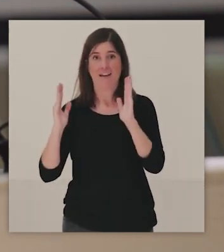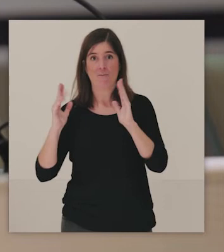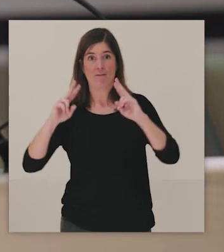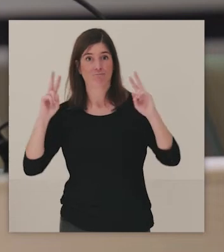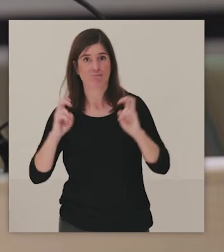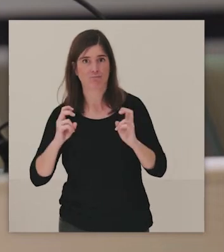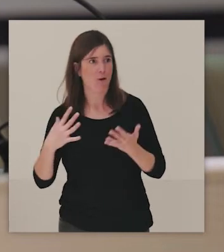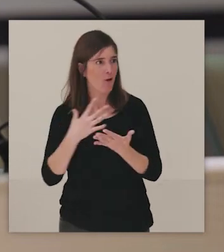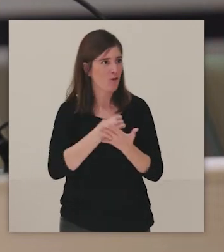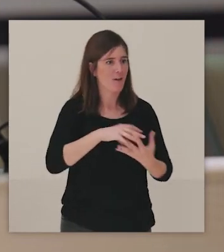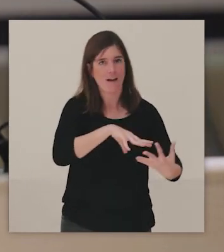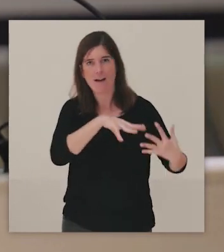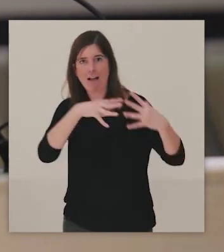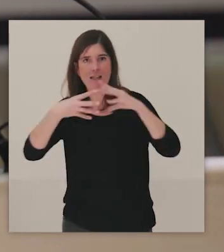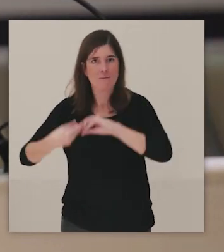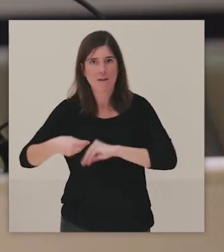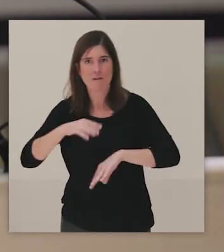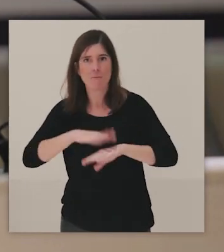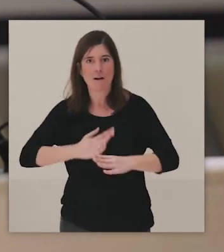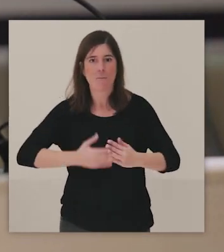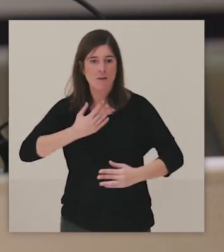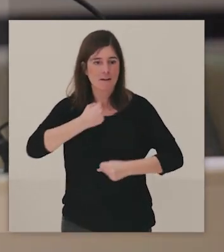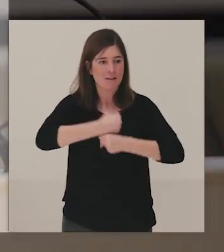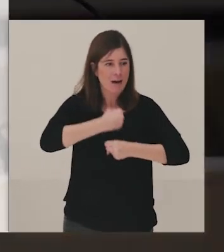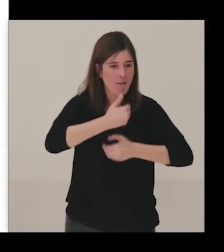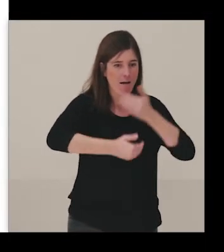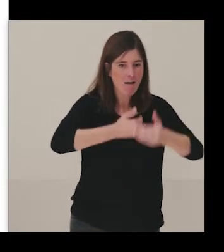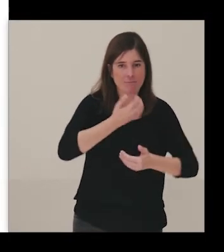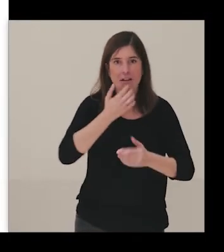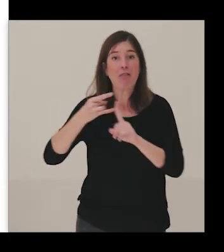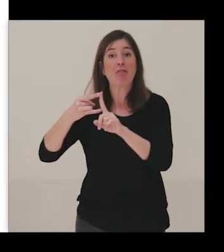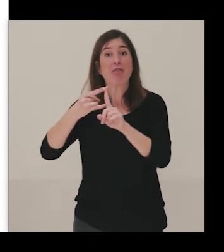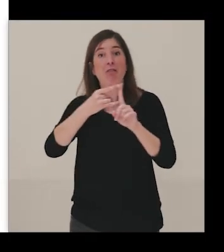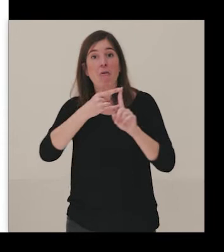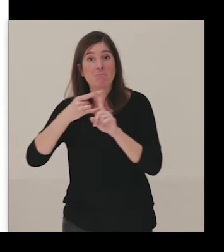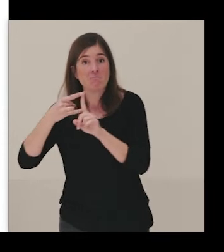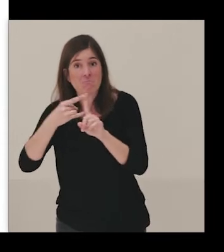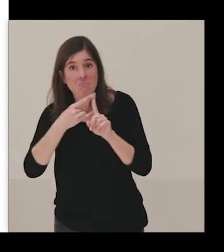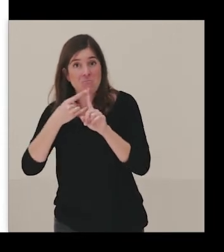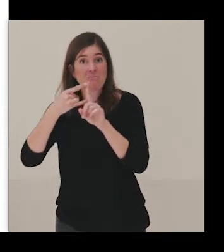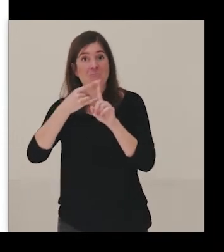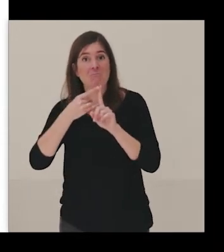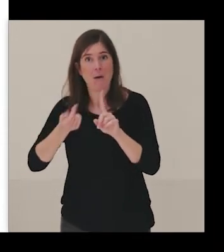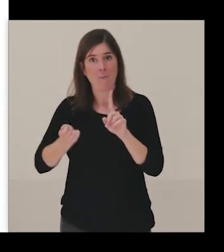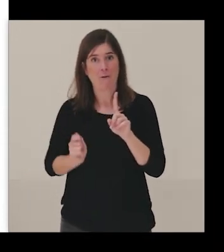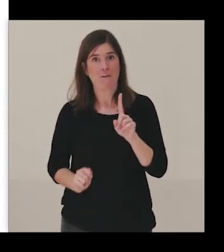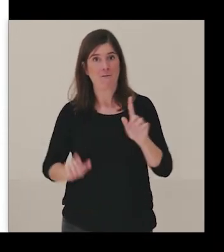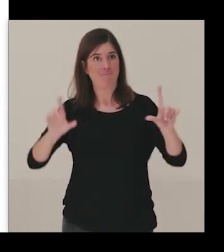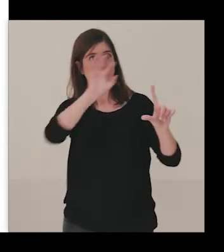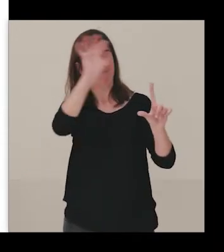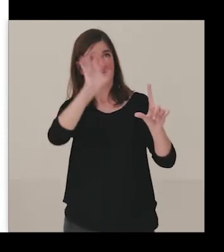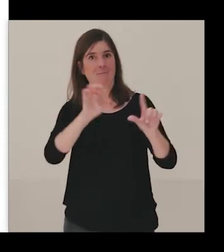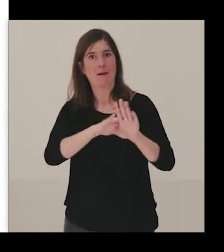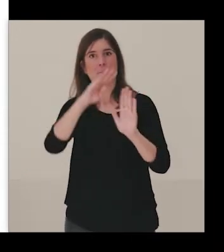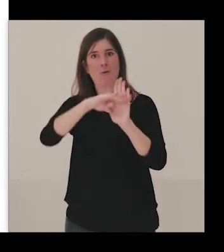a nuestro alcance para trabajar. Reuniones por Zoom con los profesionales presentando el programa